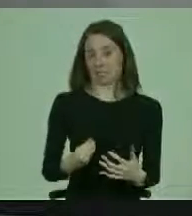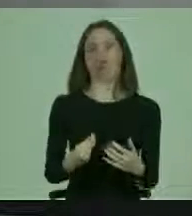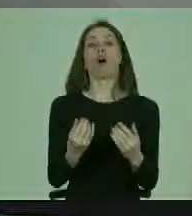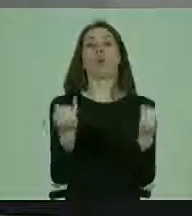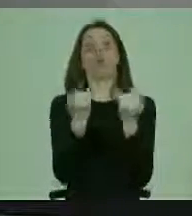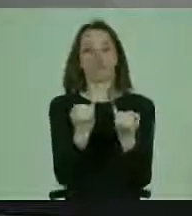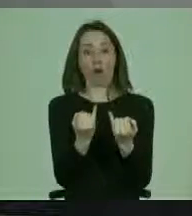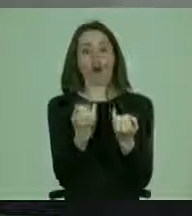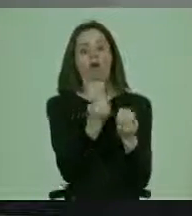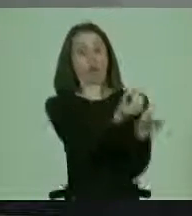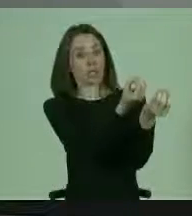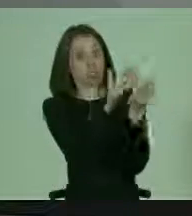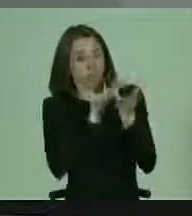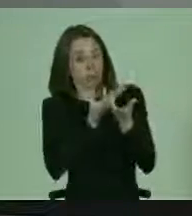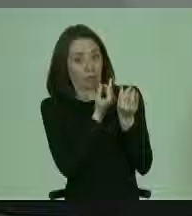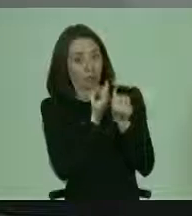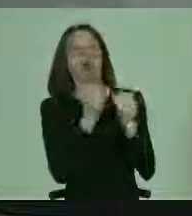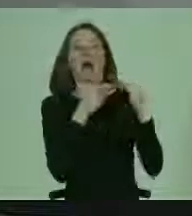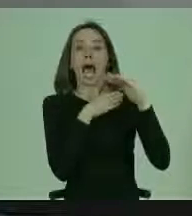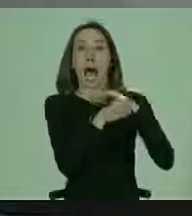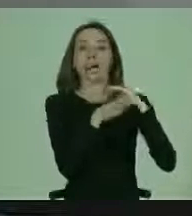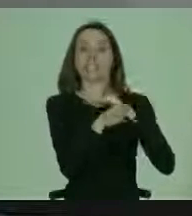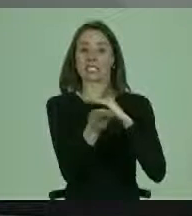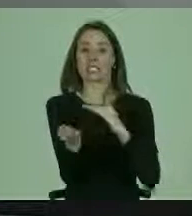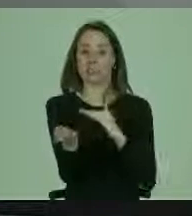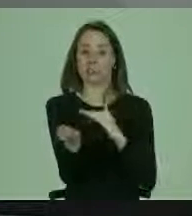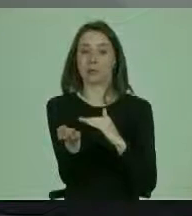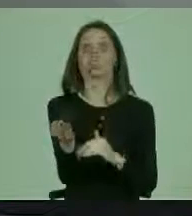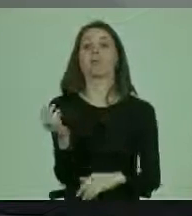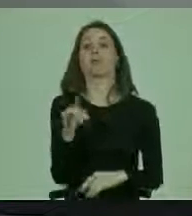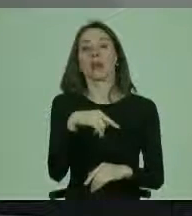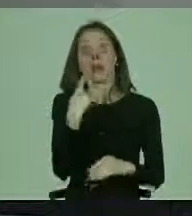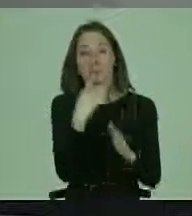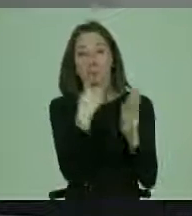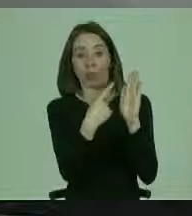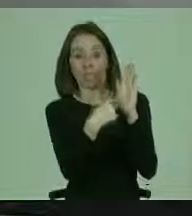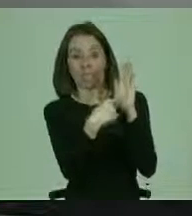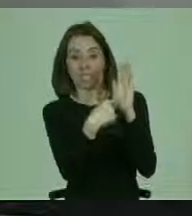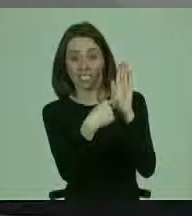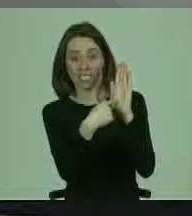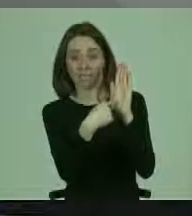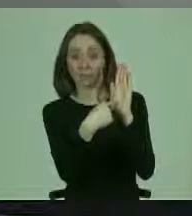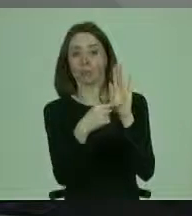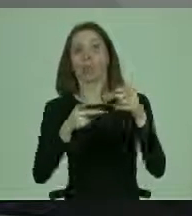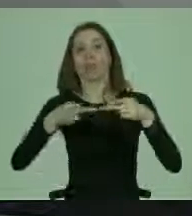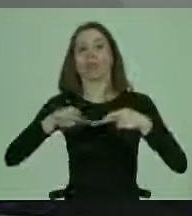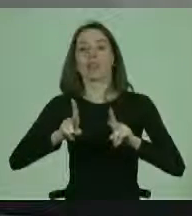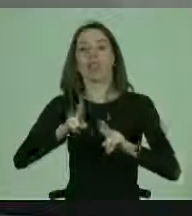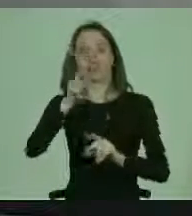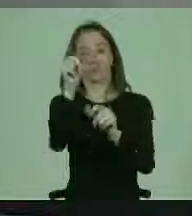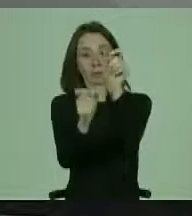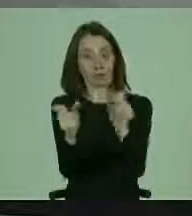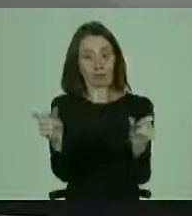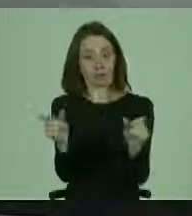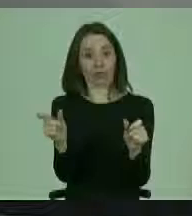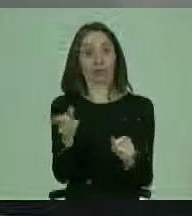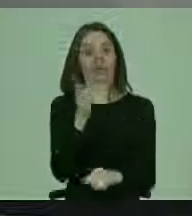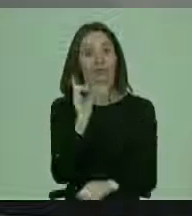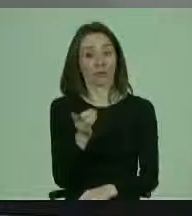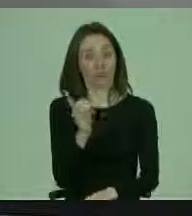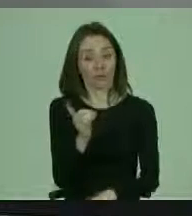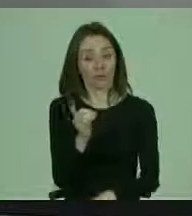accesibles nuevamente. Y luego se nos dice también el derecho a las personas con discapacidad,